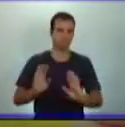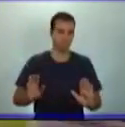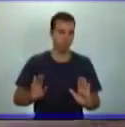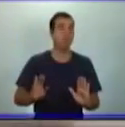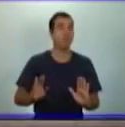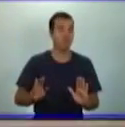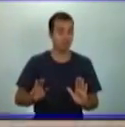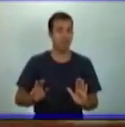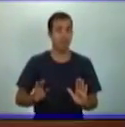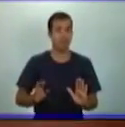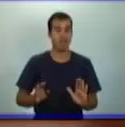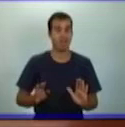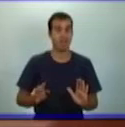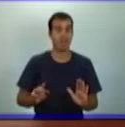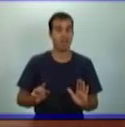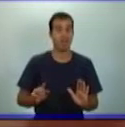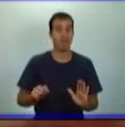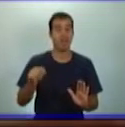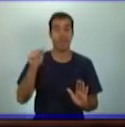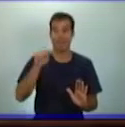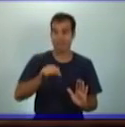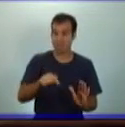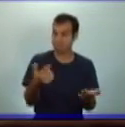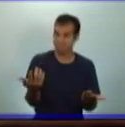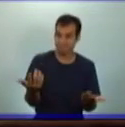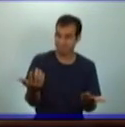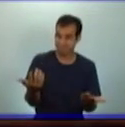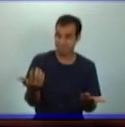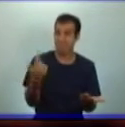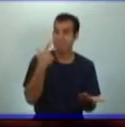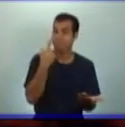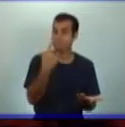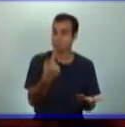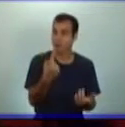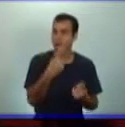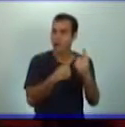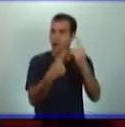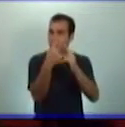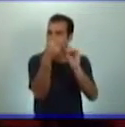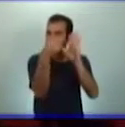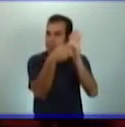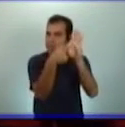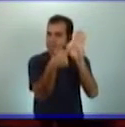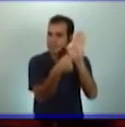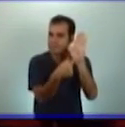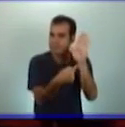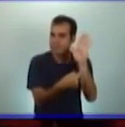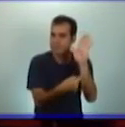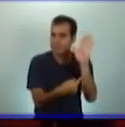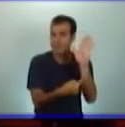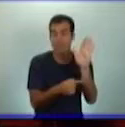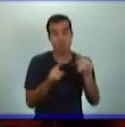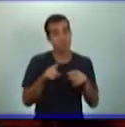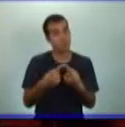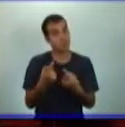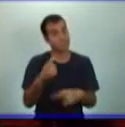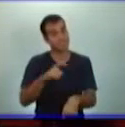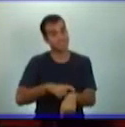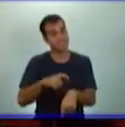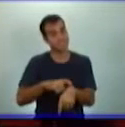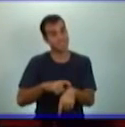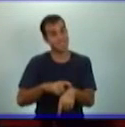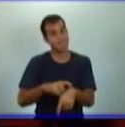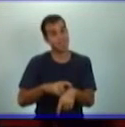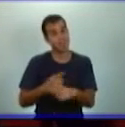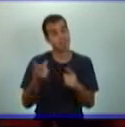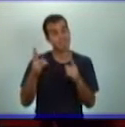vamos a ver algunos elementos, porque el tiempo en televisión por supuesto que es